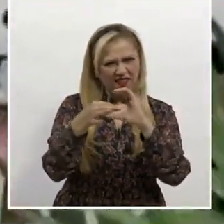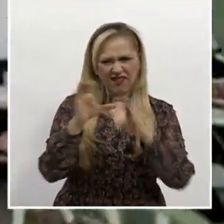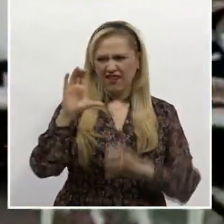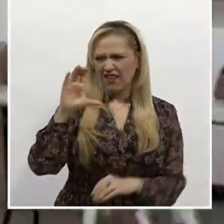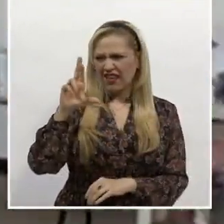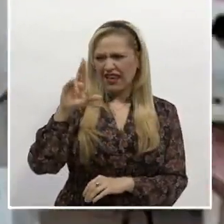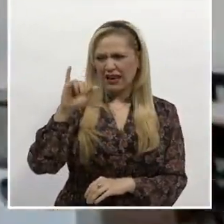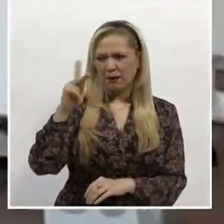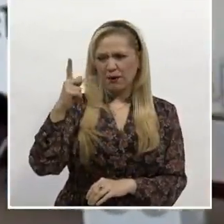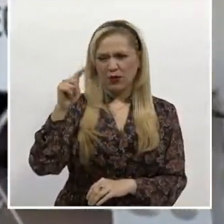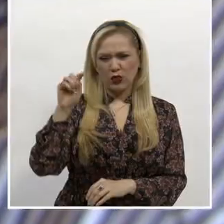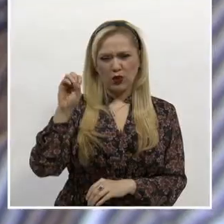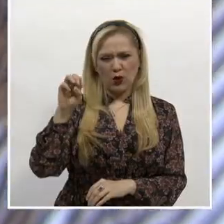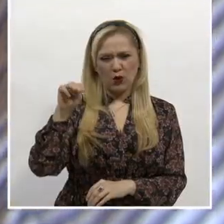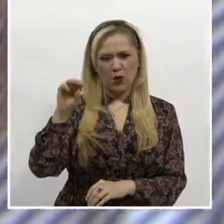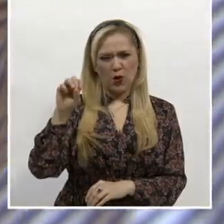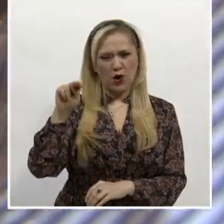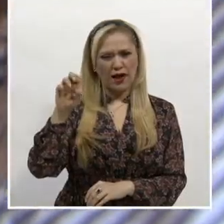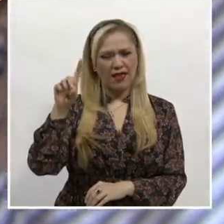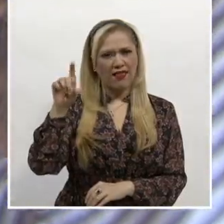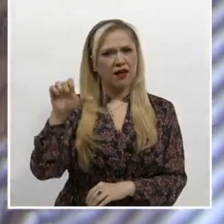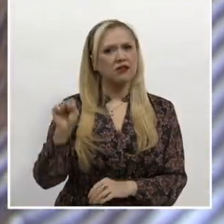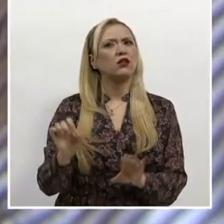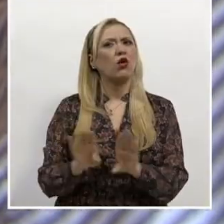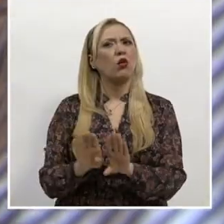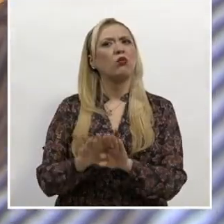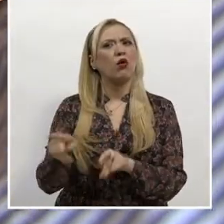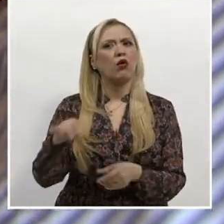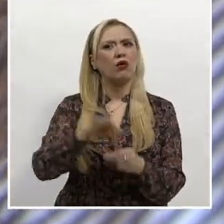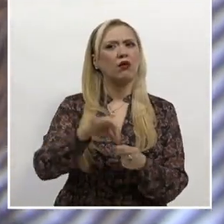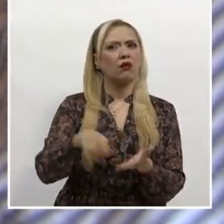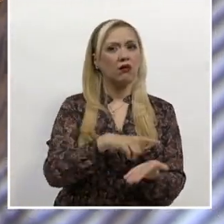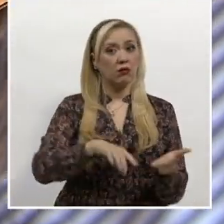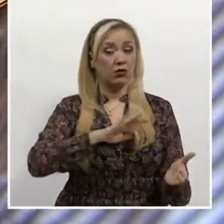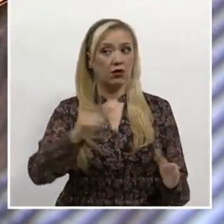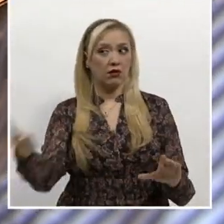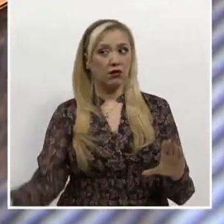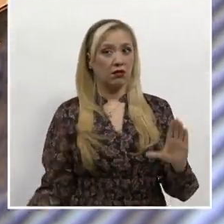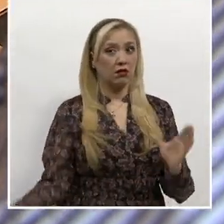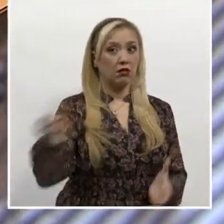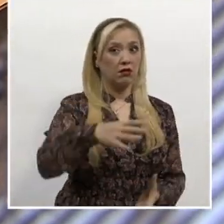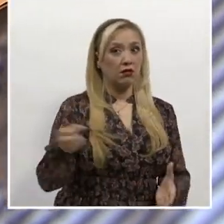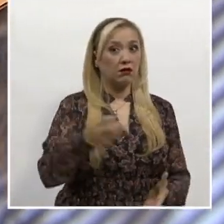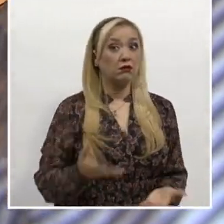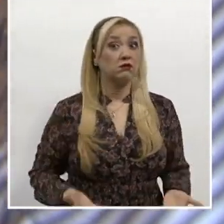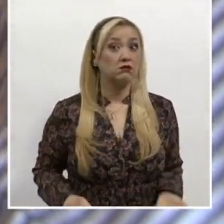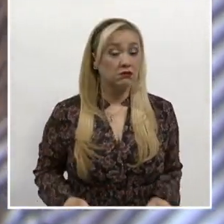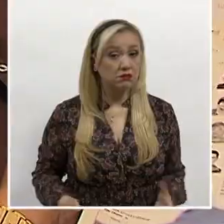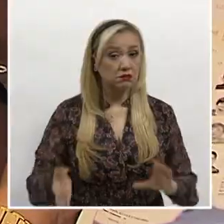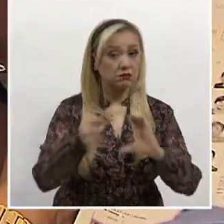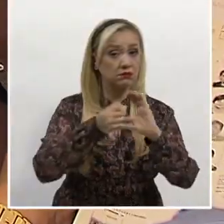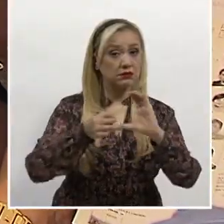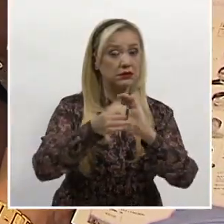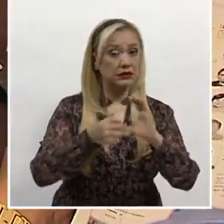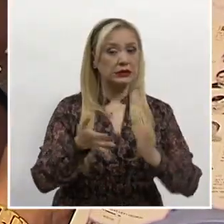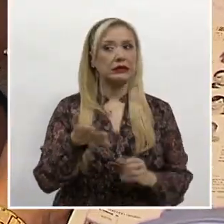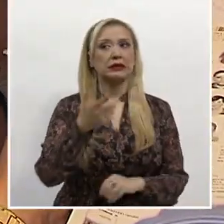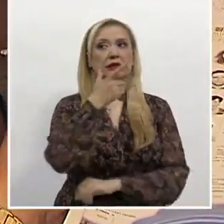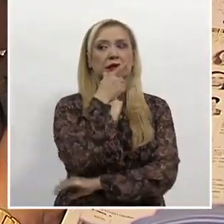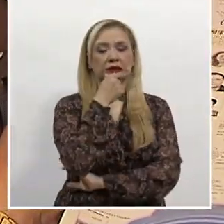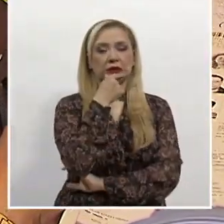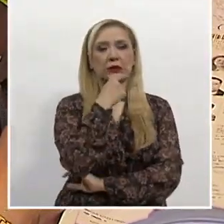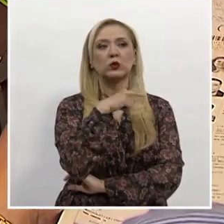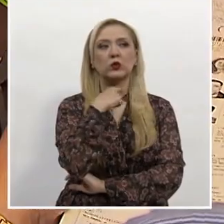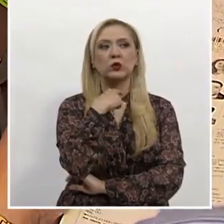seguridad a los procesos electorales, señalaron especialistas durante el diálogo Impacto de las Criptomonedas en Procesos Democráticos